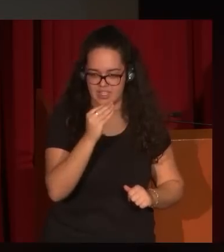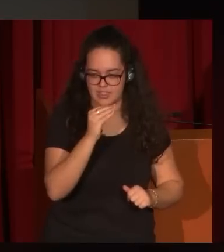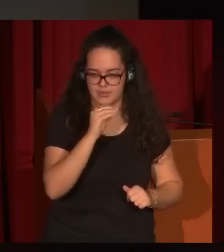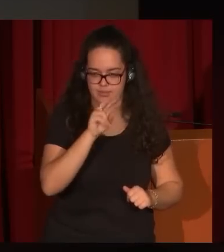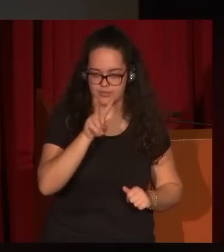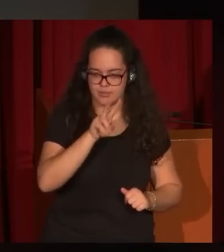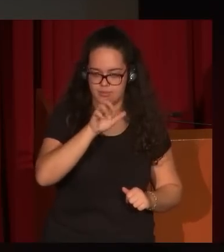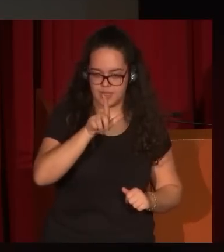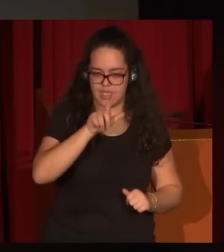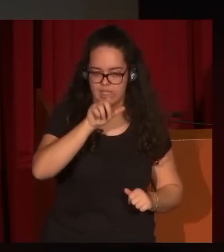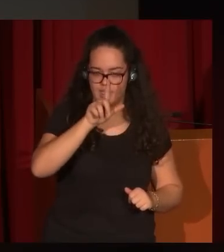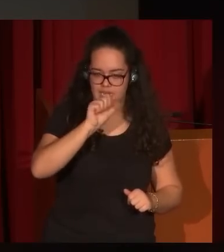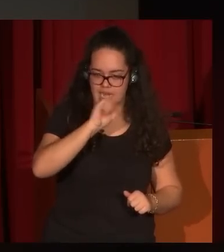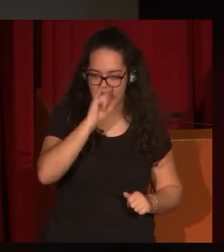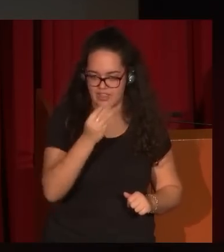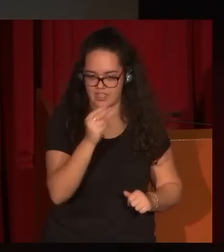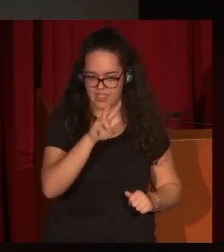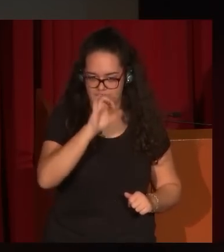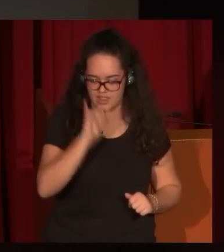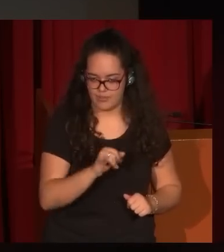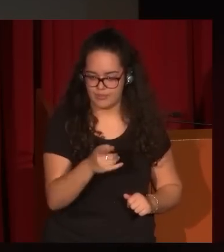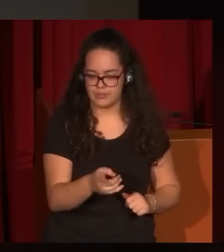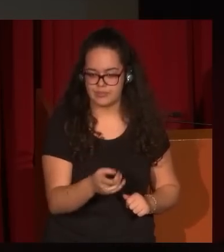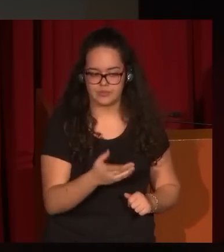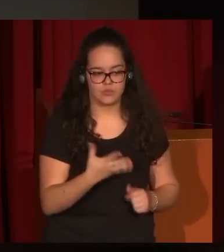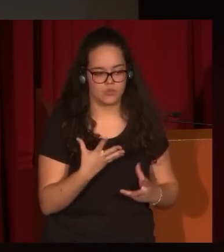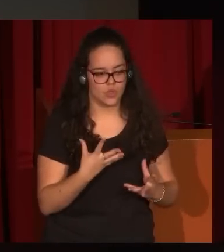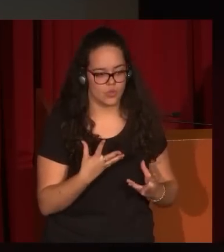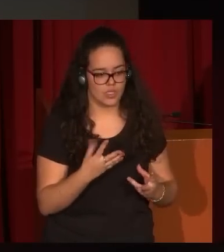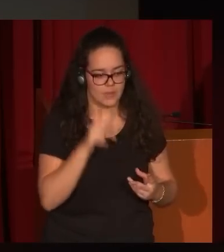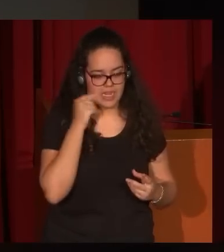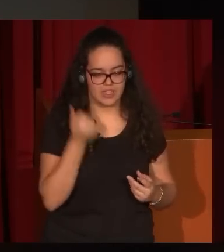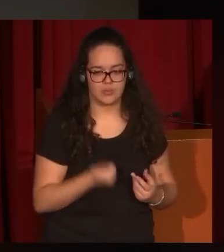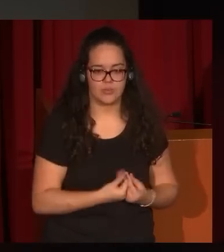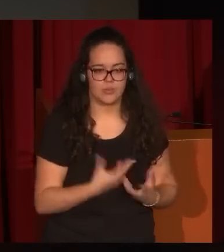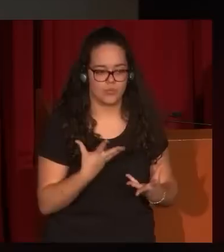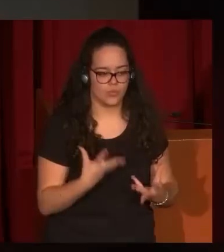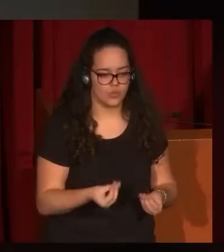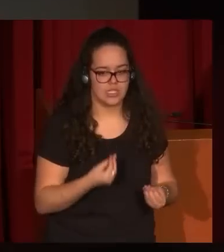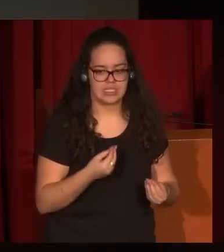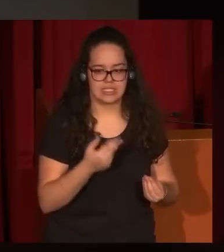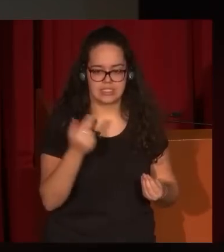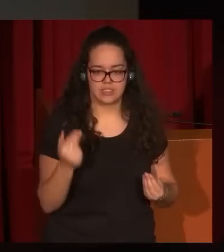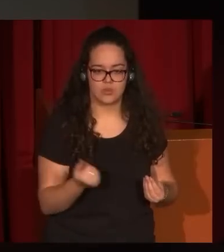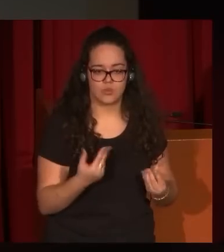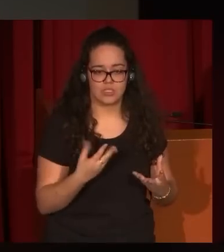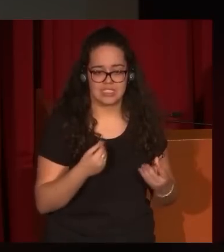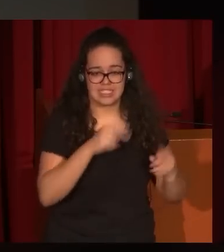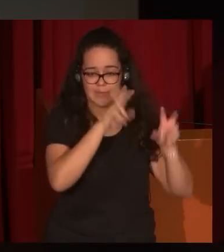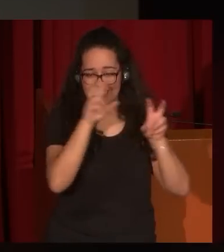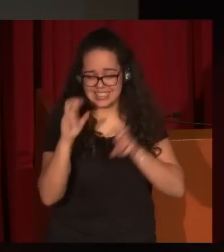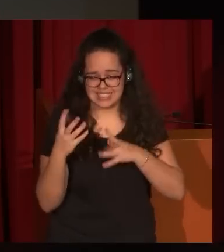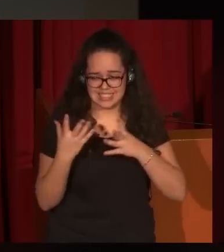sentido, como les digo, hay muchas, muchas obras de muy distinta calidad de Eugenio Lucas con este tipo de temáticas.